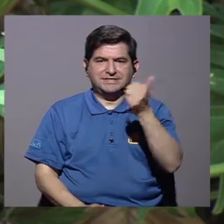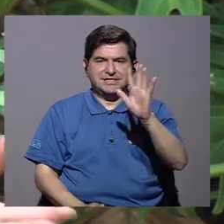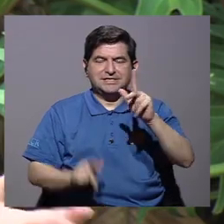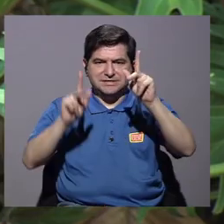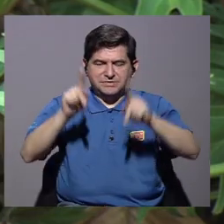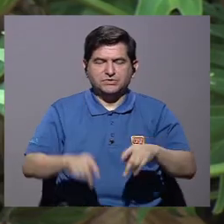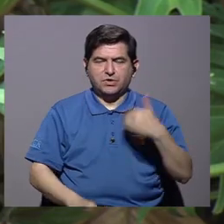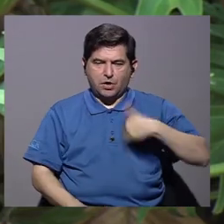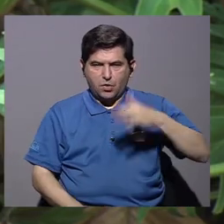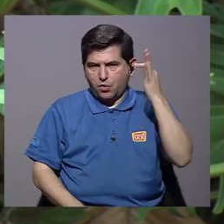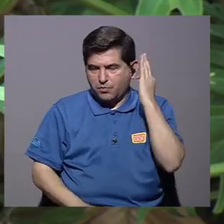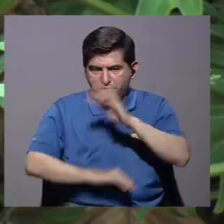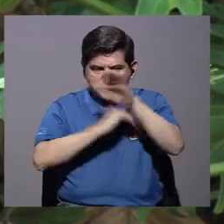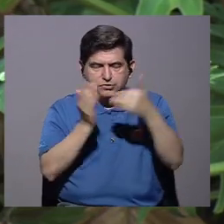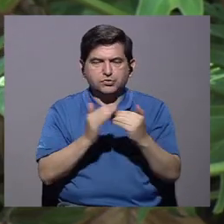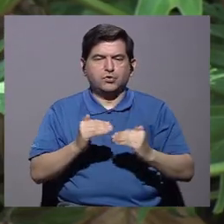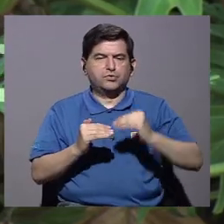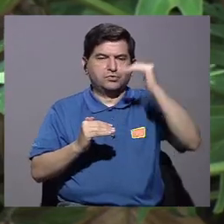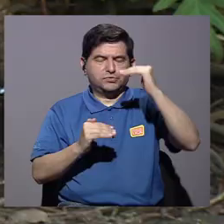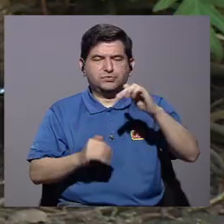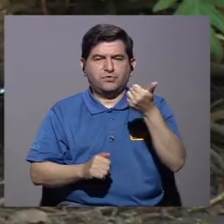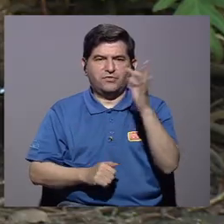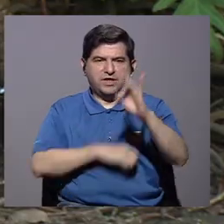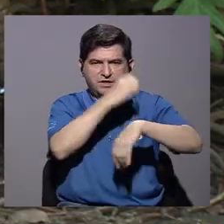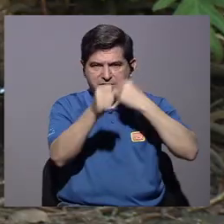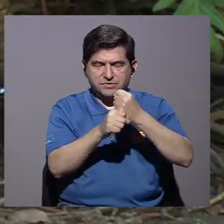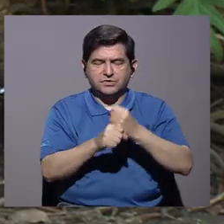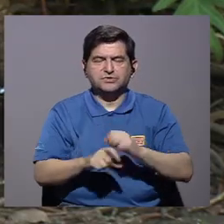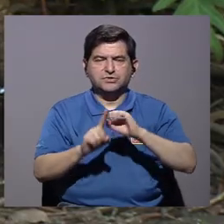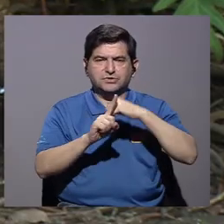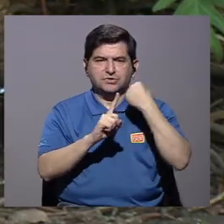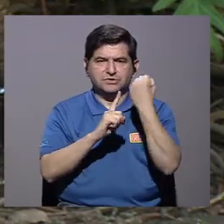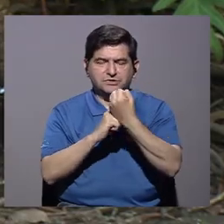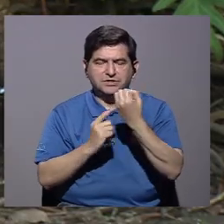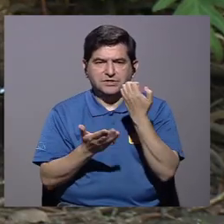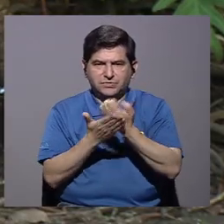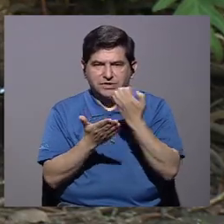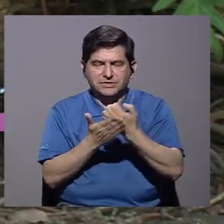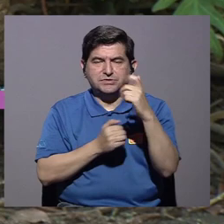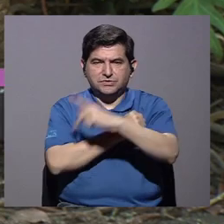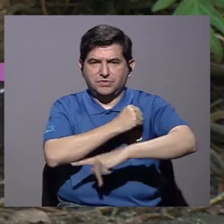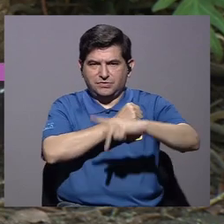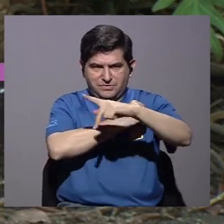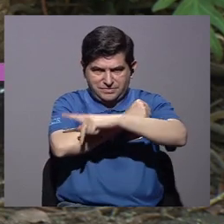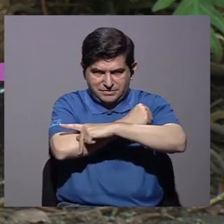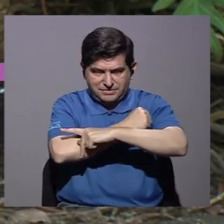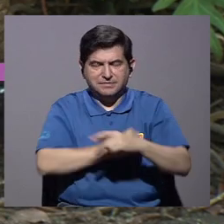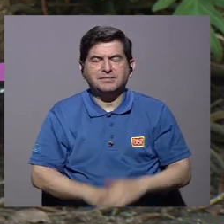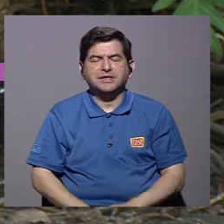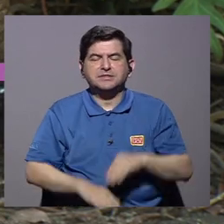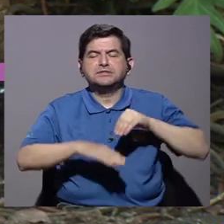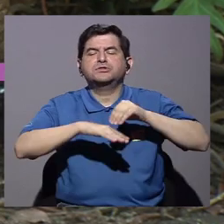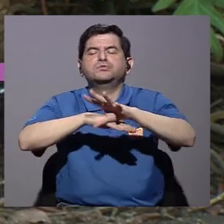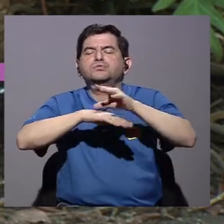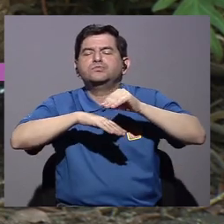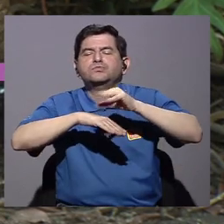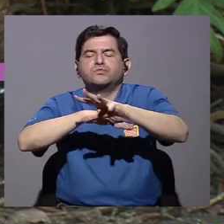,215 personas, hombres y mujeres, todos mayores de edad. La situación económica que había venido enfrentando Costa Rica tiene